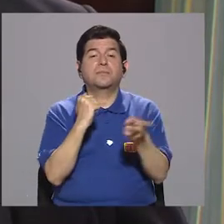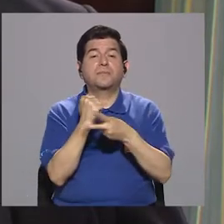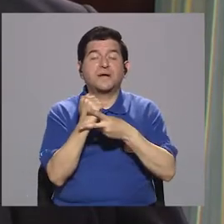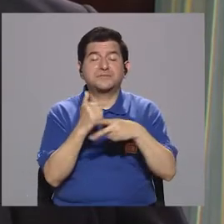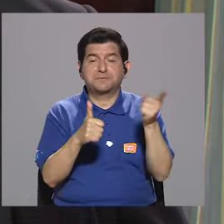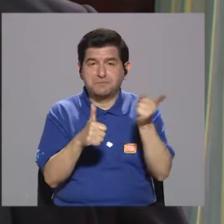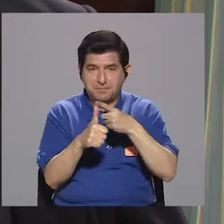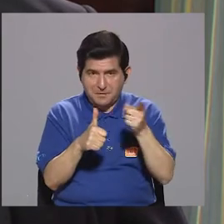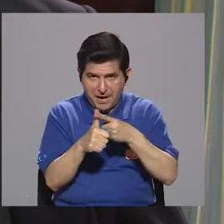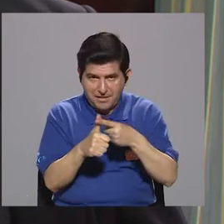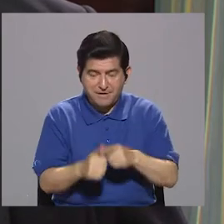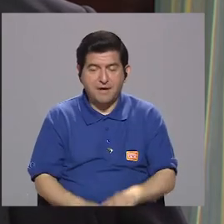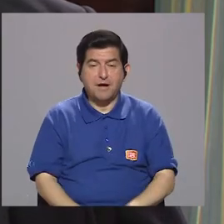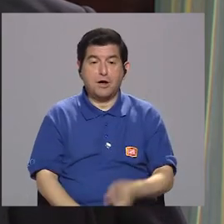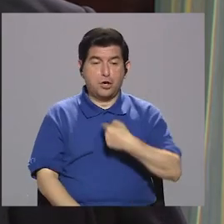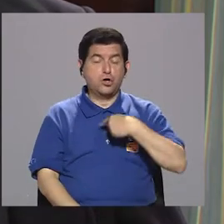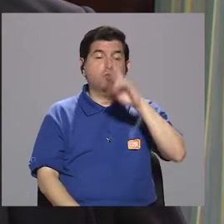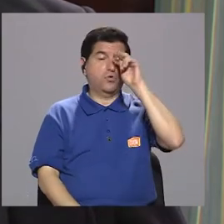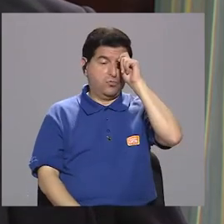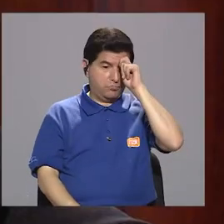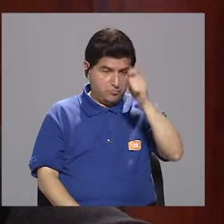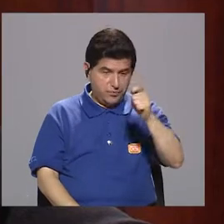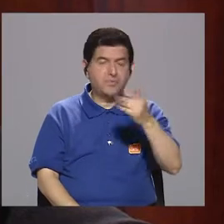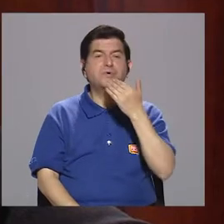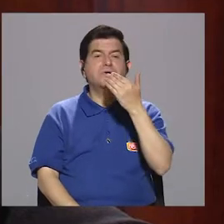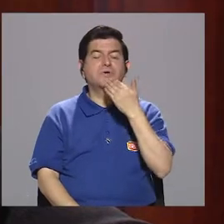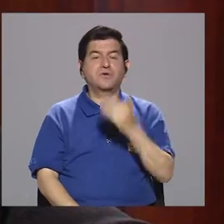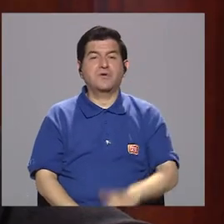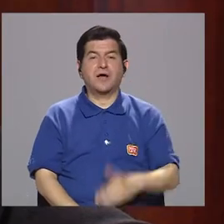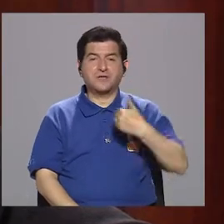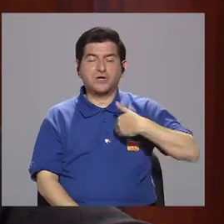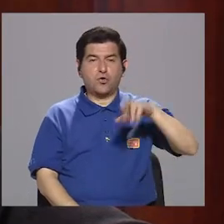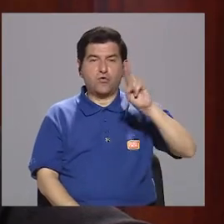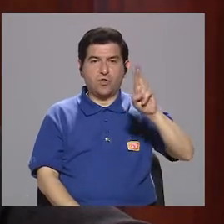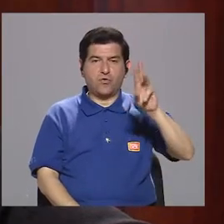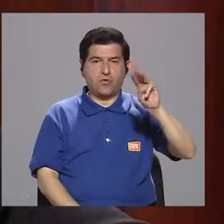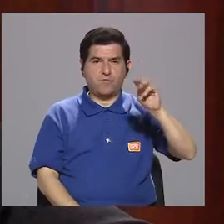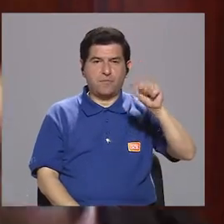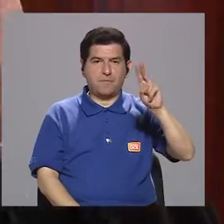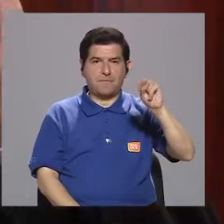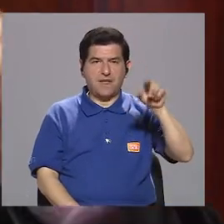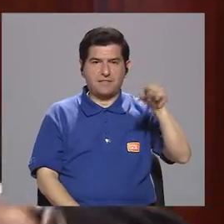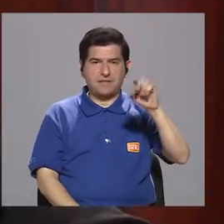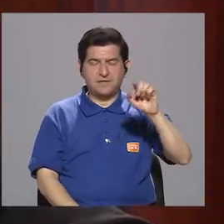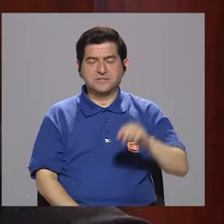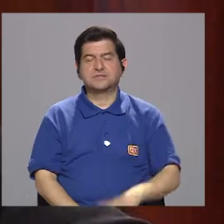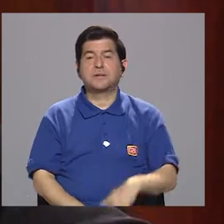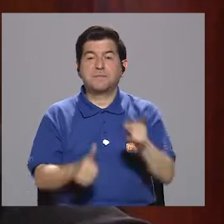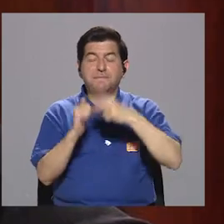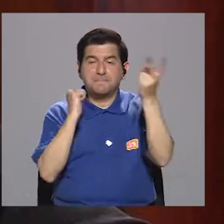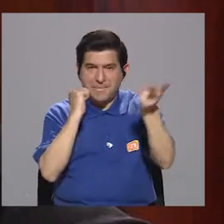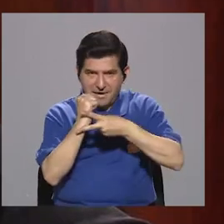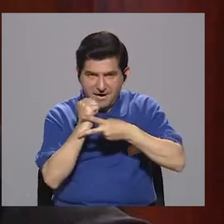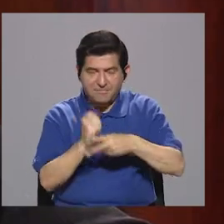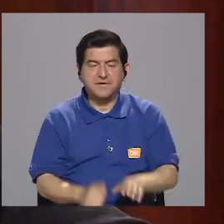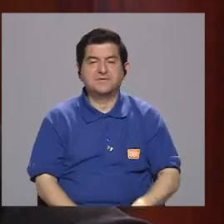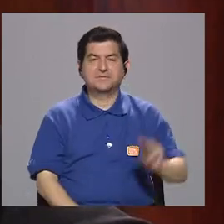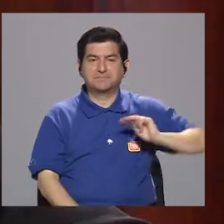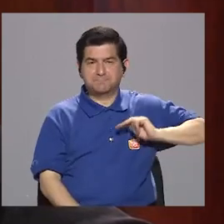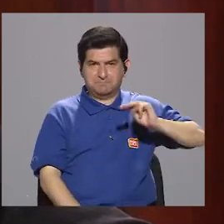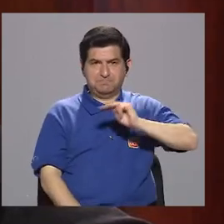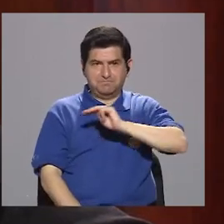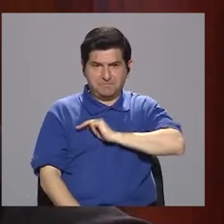primera vez logramos, y en ese sentido tengo que reconocerle y agradecerle a don Rodolfo Méndez, que por primera vez el